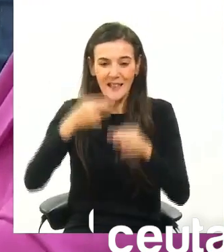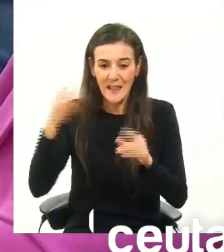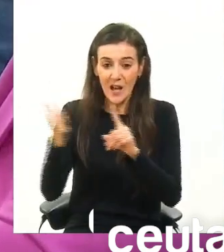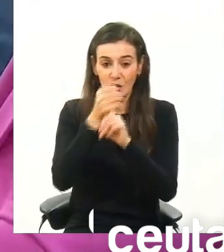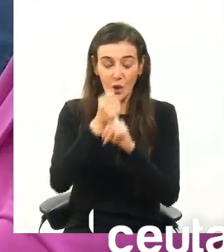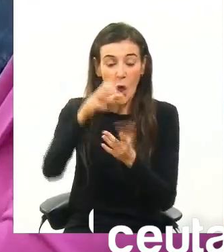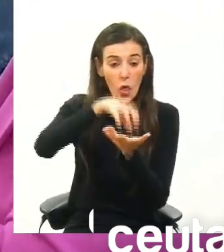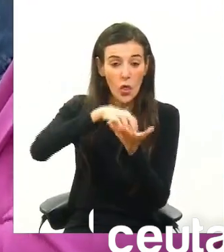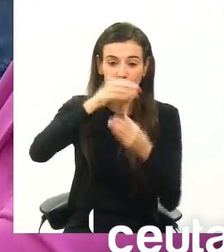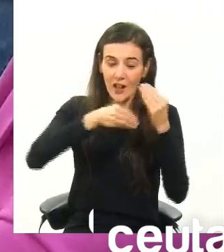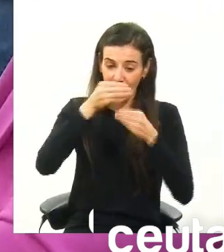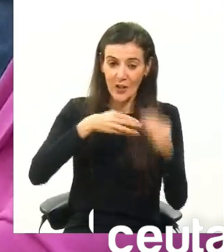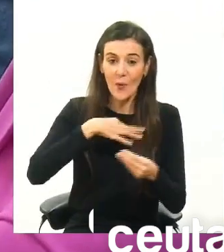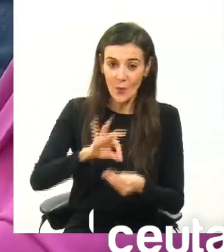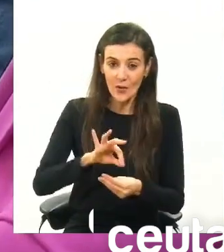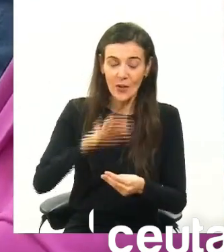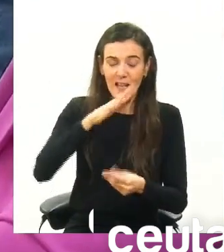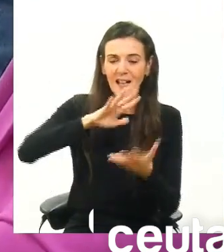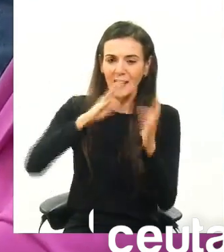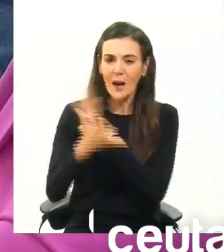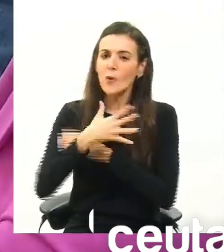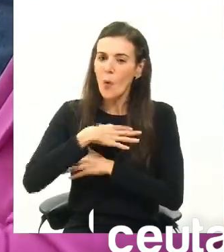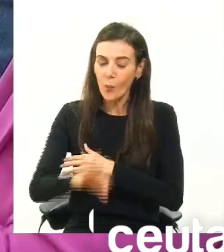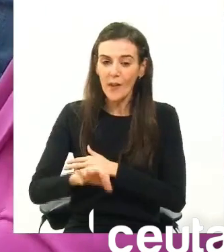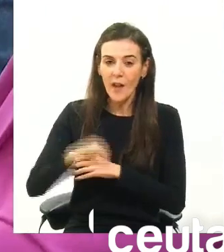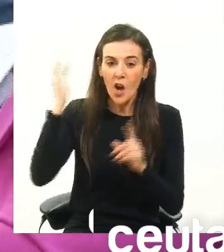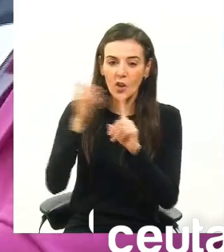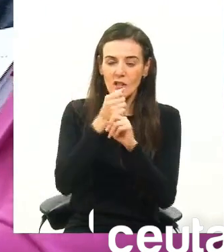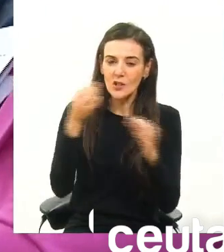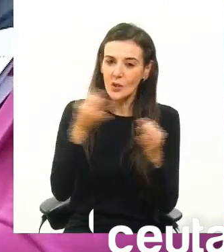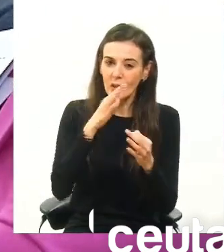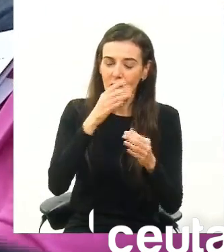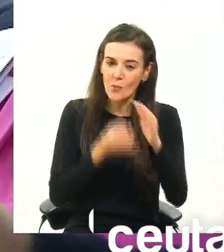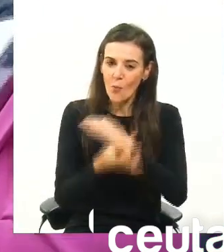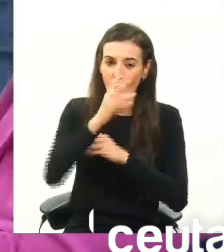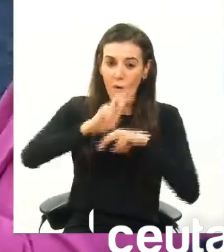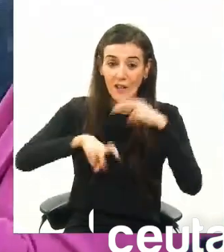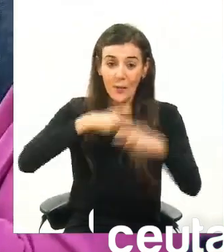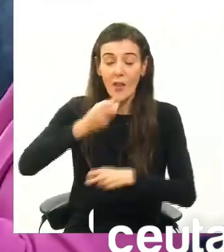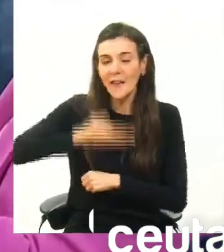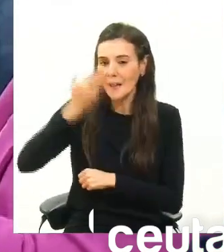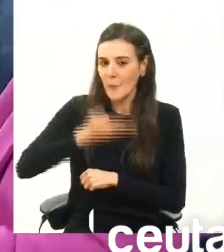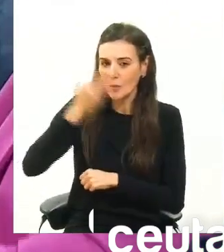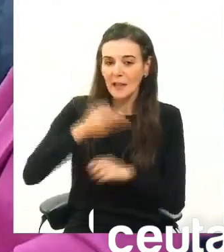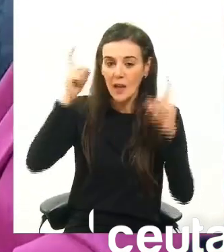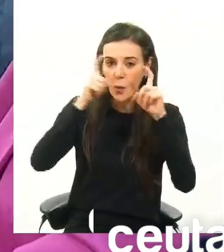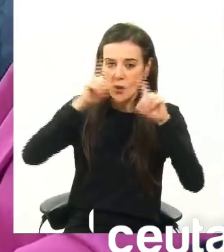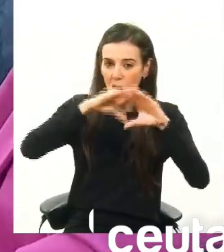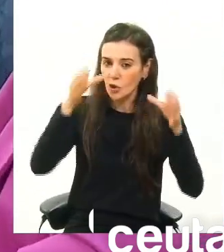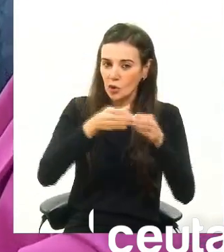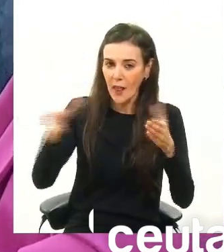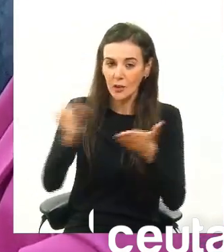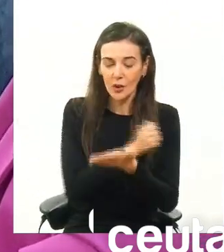los centros puedan ser verdaderos motores de cambio, obteniendo un impacto renovador en toda la comunidad educativa.